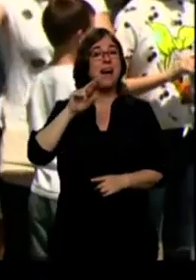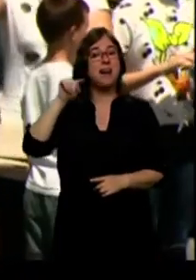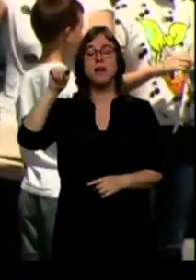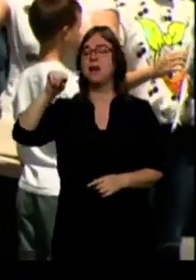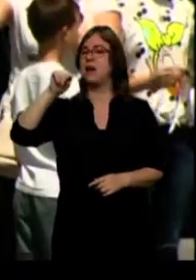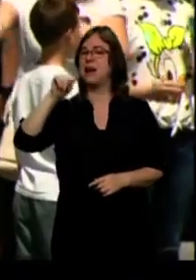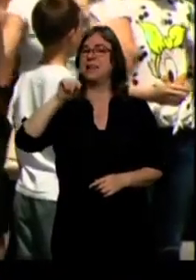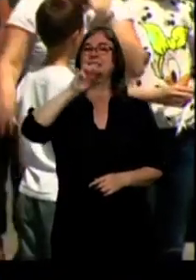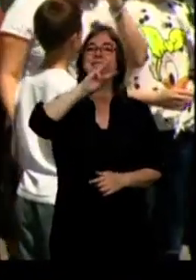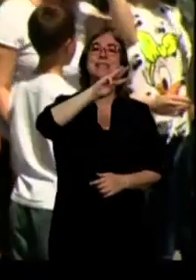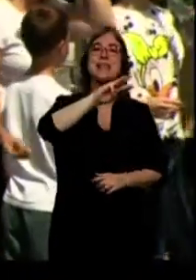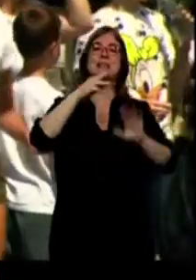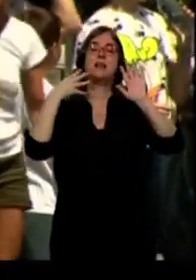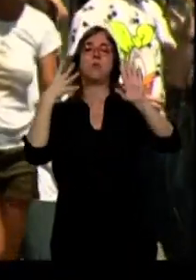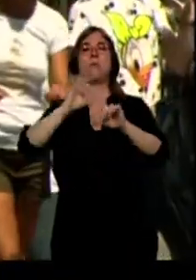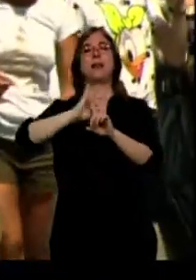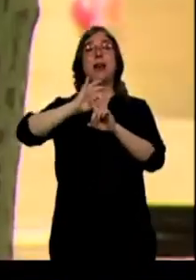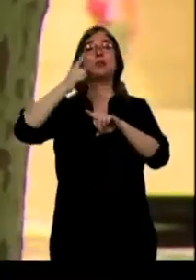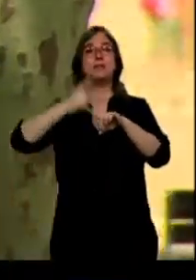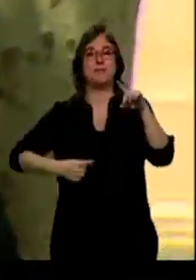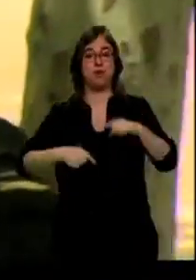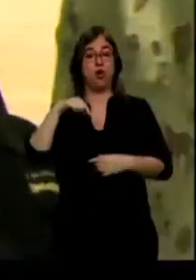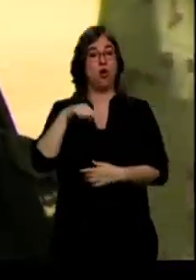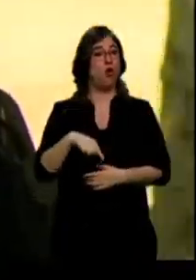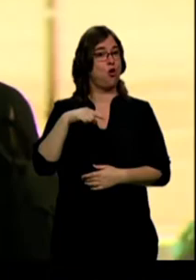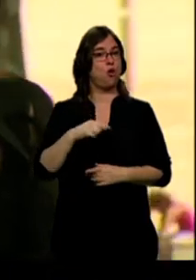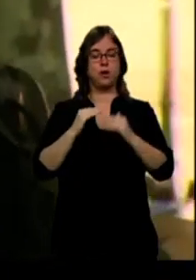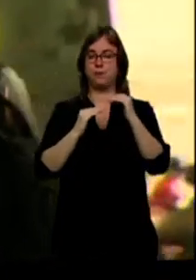grados y medio. Hoy las temperaturas van a seguir subiendo.